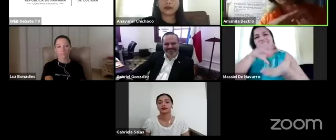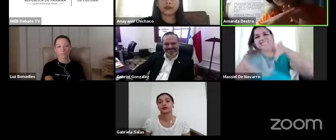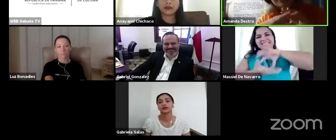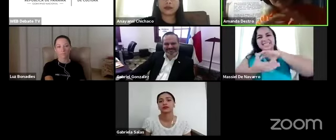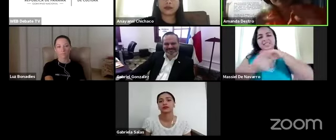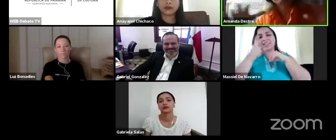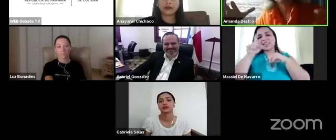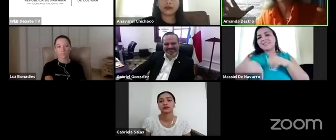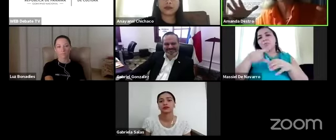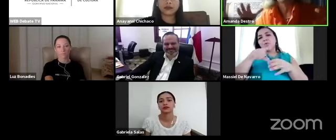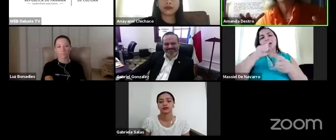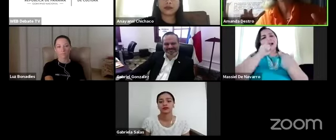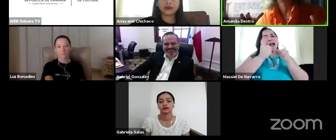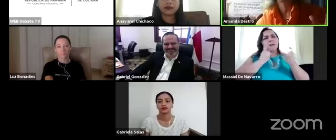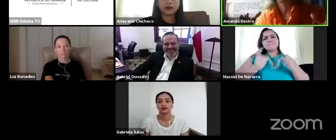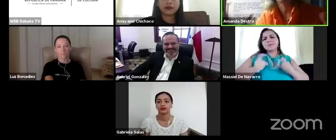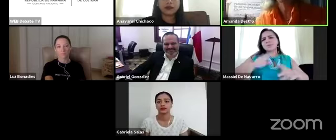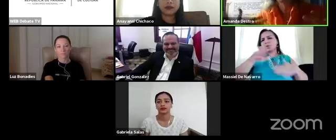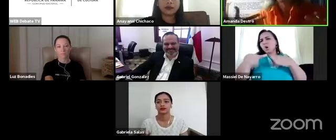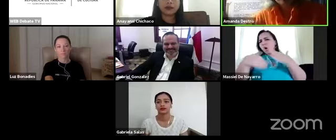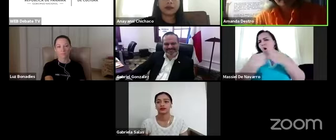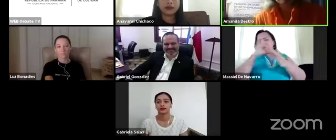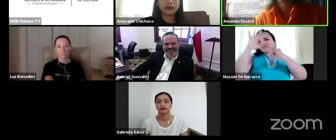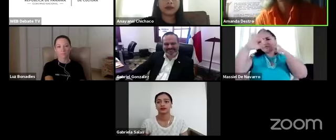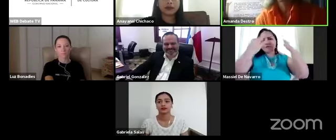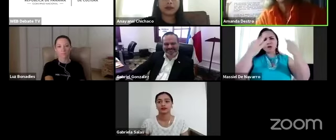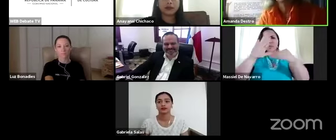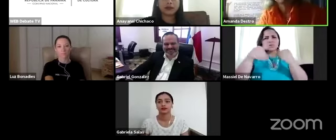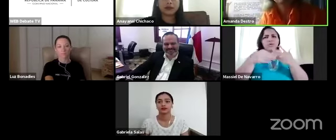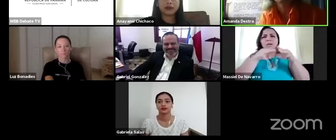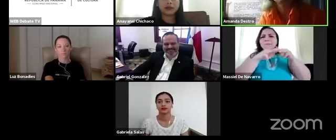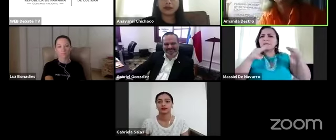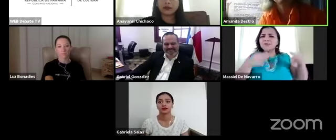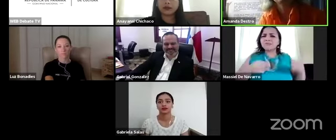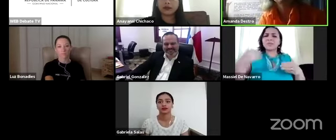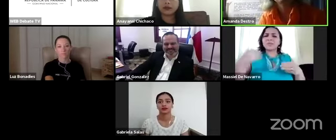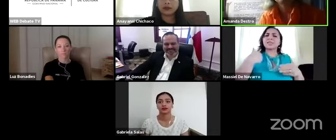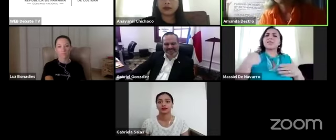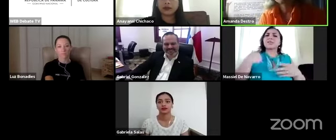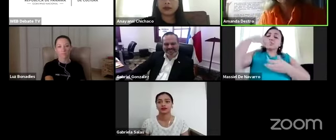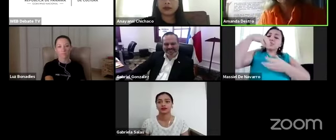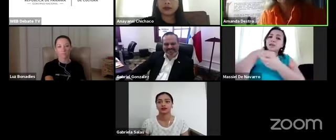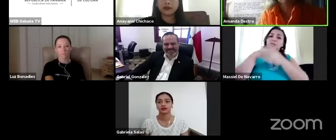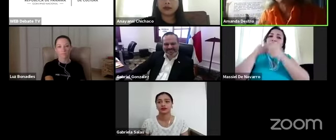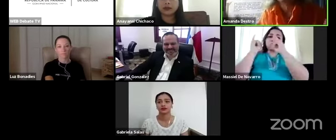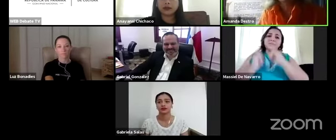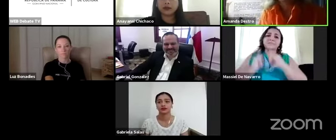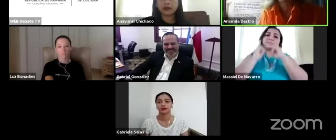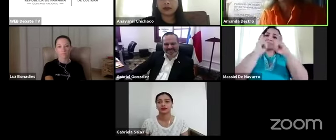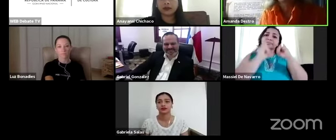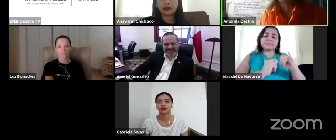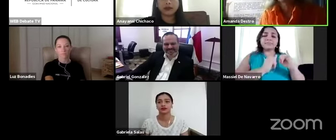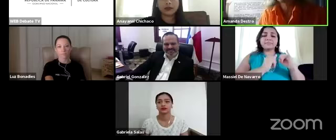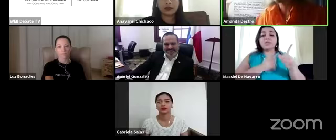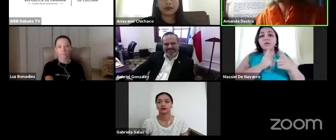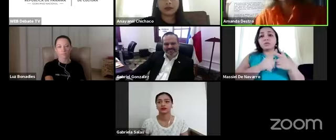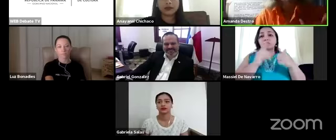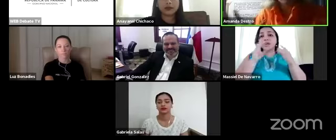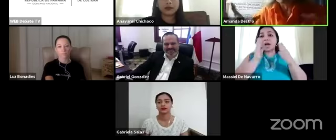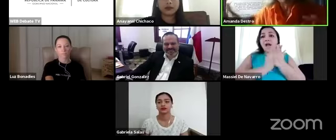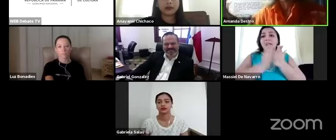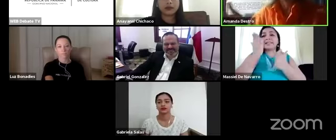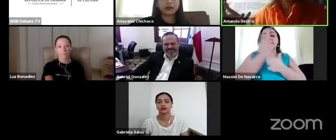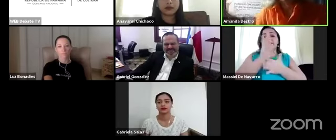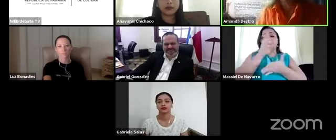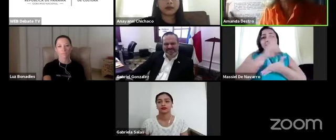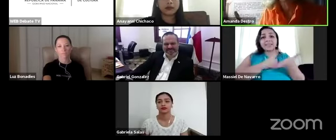y toda la plataforma que presentaban nuestras instituciones entonces a través del digital tuvimos